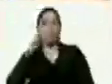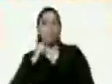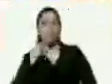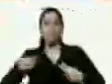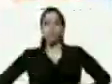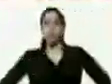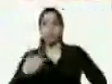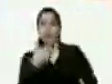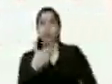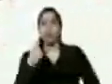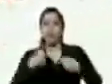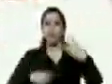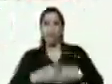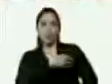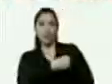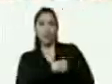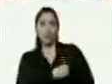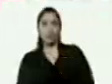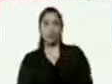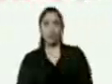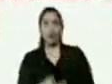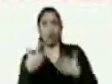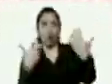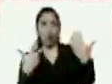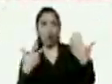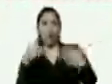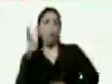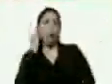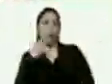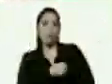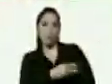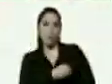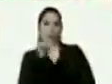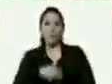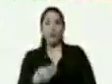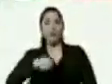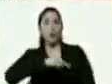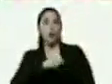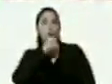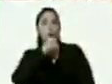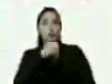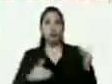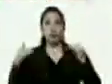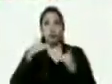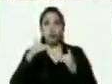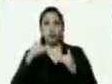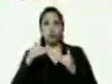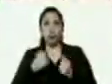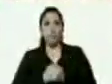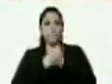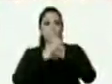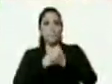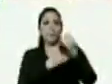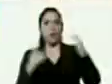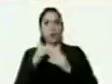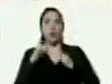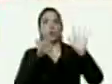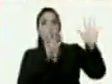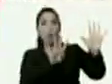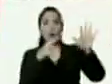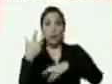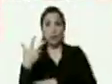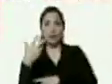3 casos tenemos lactancia materna 8 casos tenemos nuestros abuelitos nuestro amor mayor con 93 casos